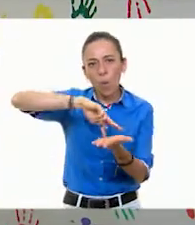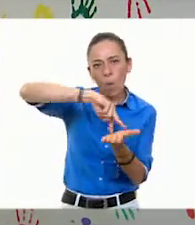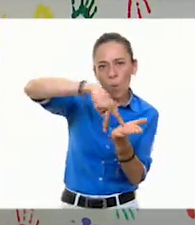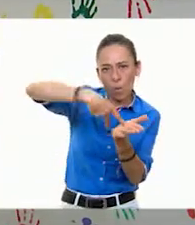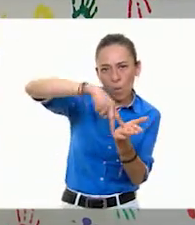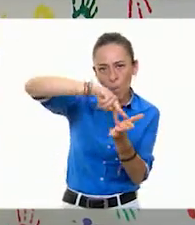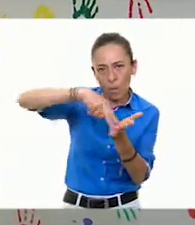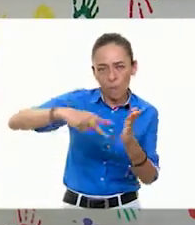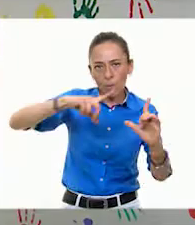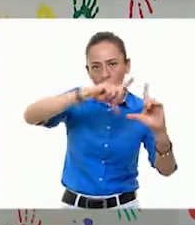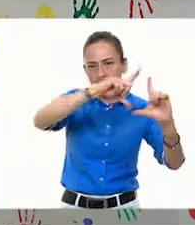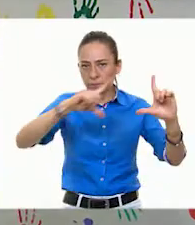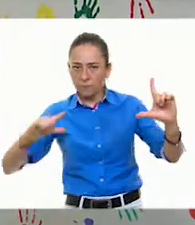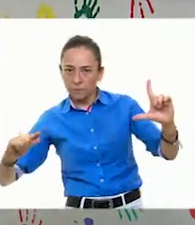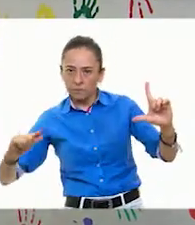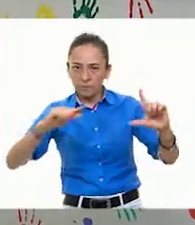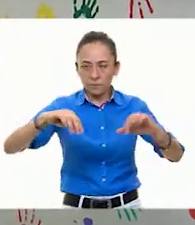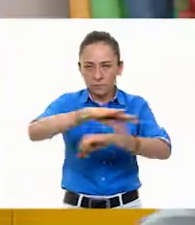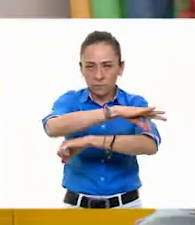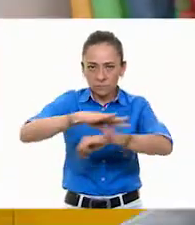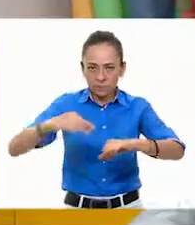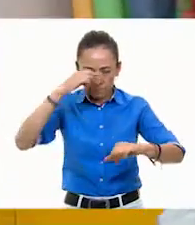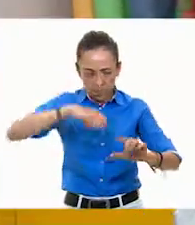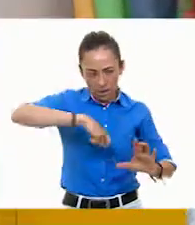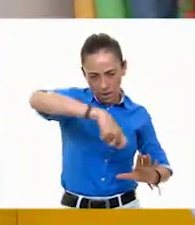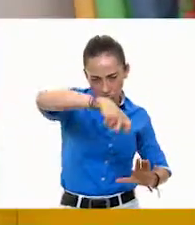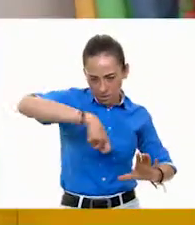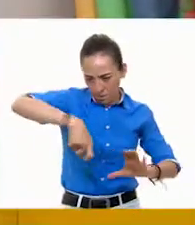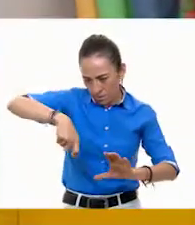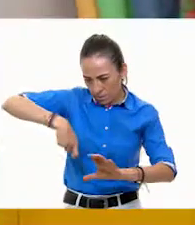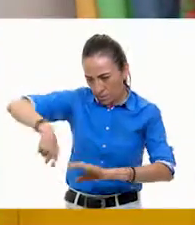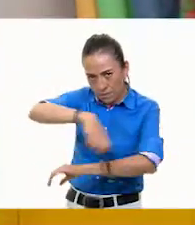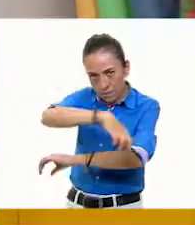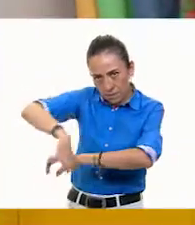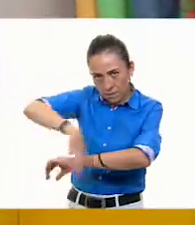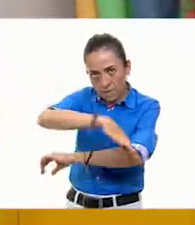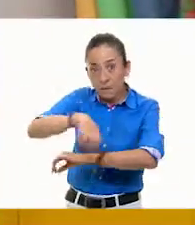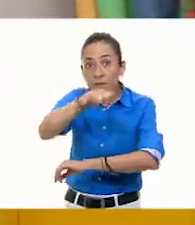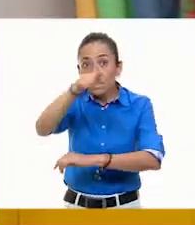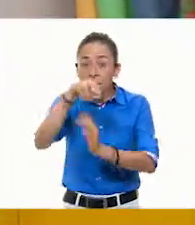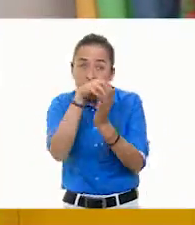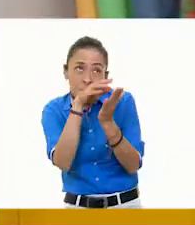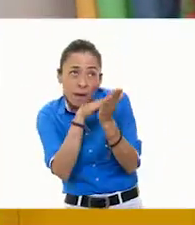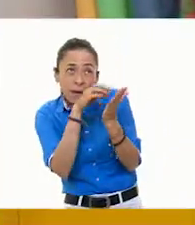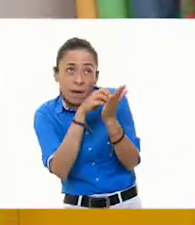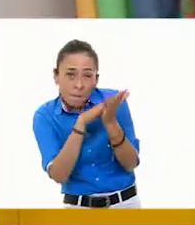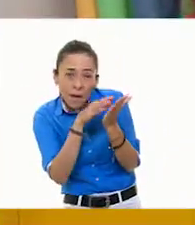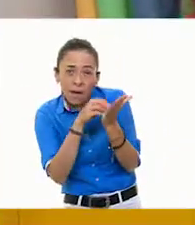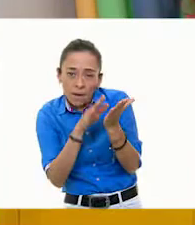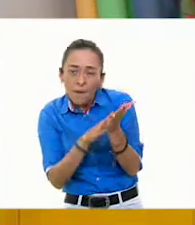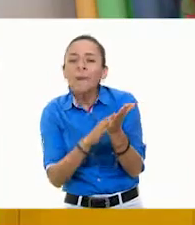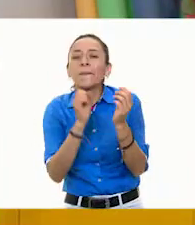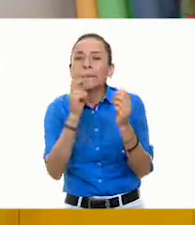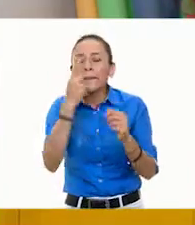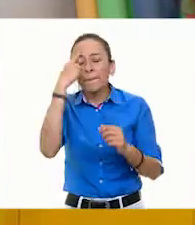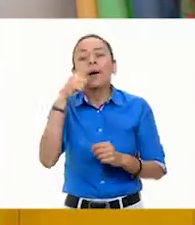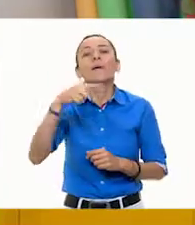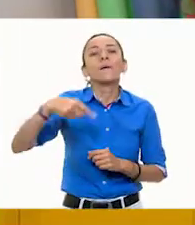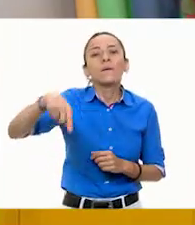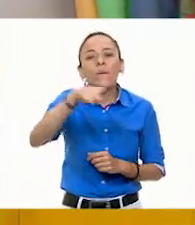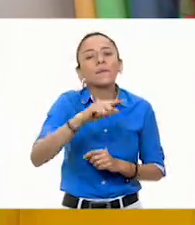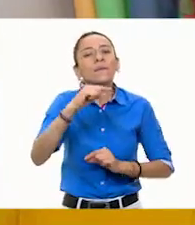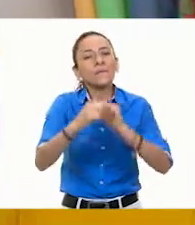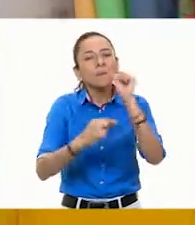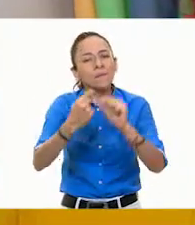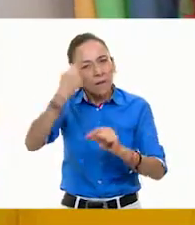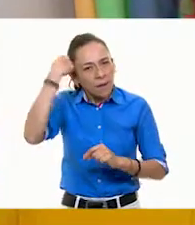nuestro dibujo. Muy bien. Vayan tomando nota, niños, de lo que necesitamos para que ustedes vayan aprendiendo la paciencia,